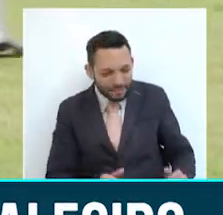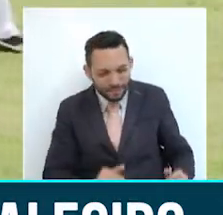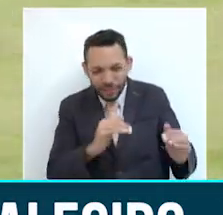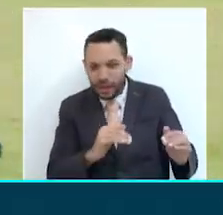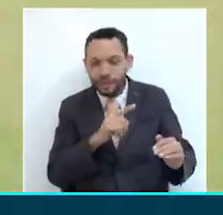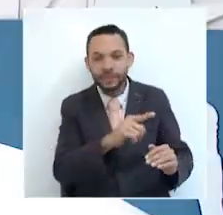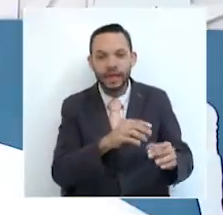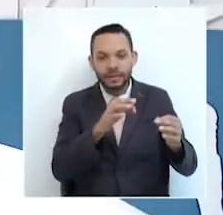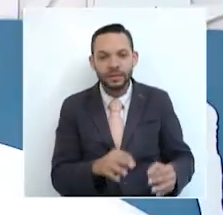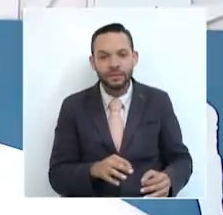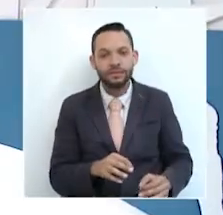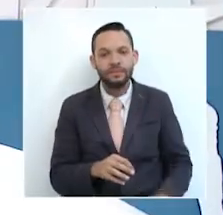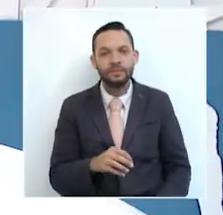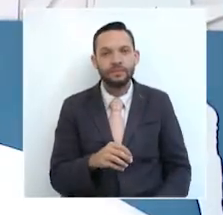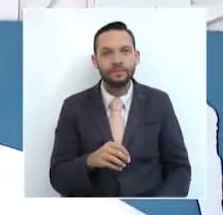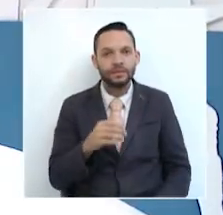ha sido Santander.